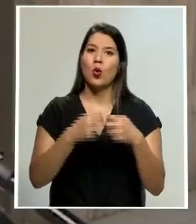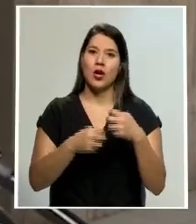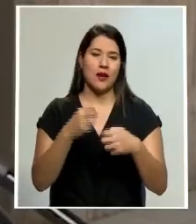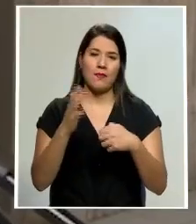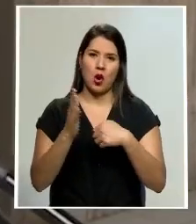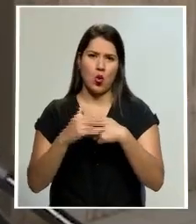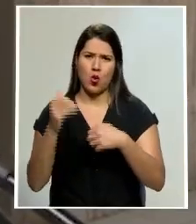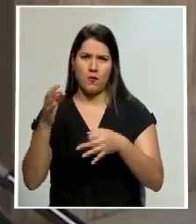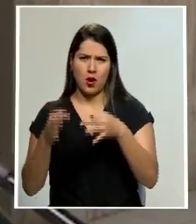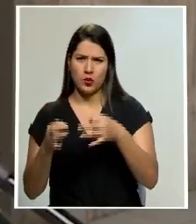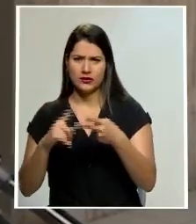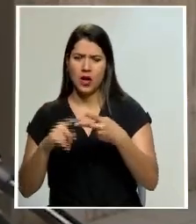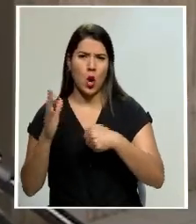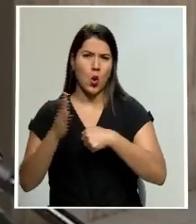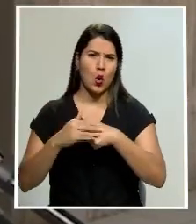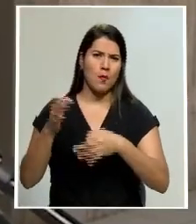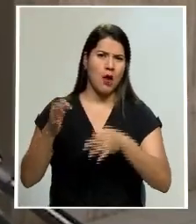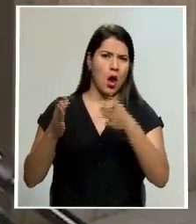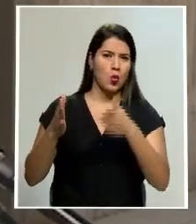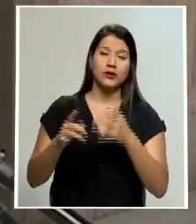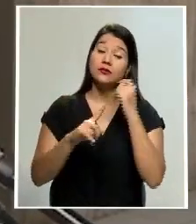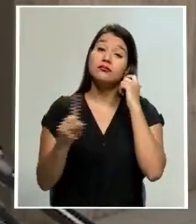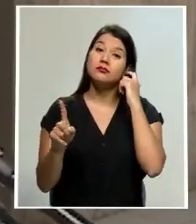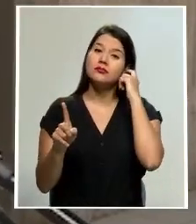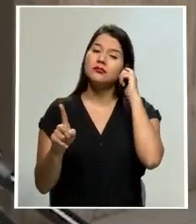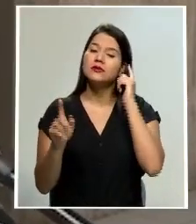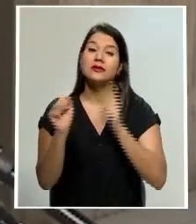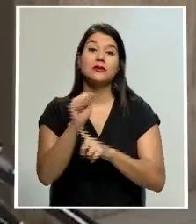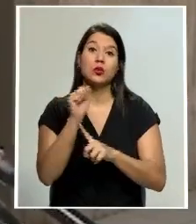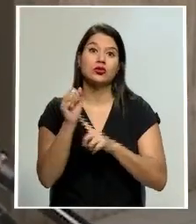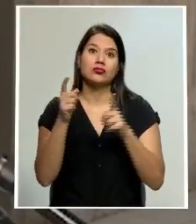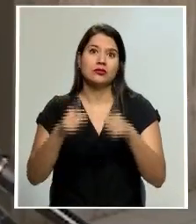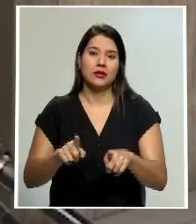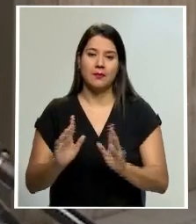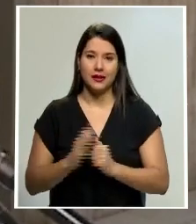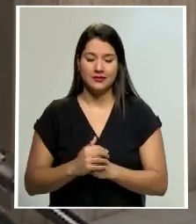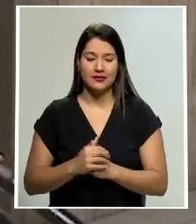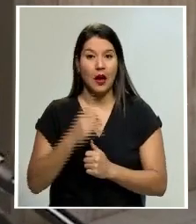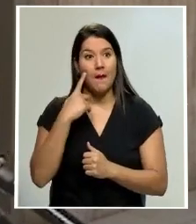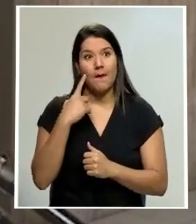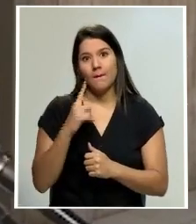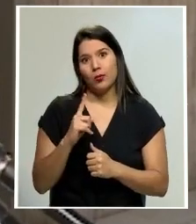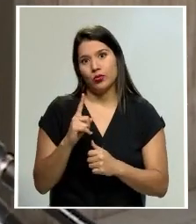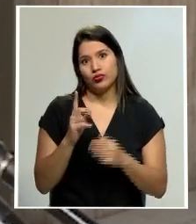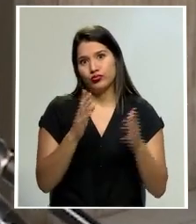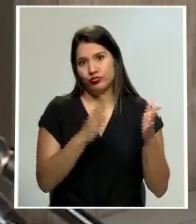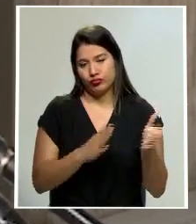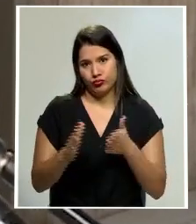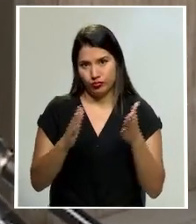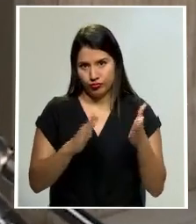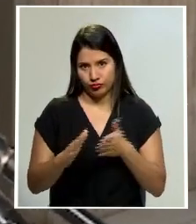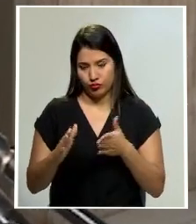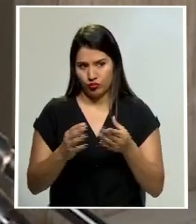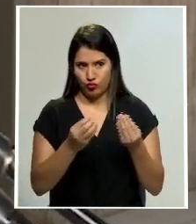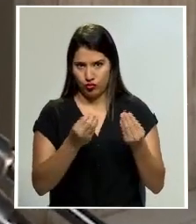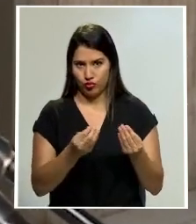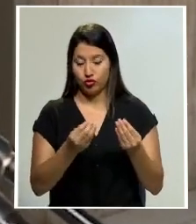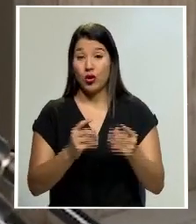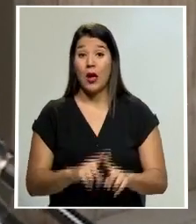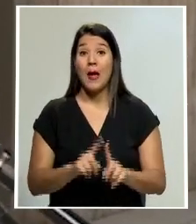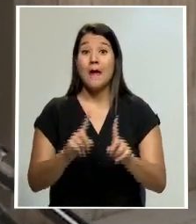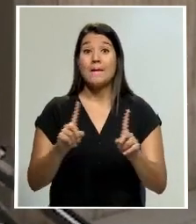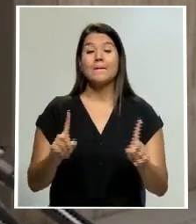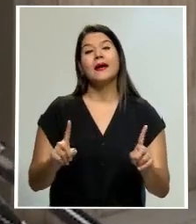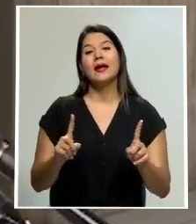juzgado ni a la señora jueza. Son imprevistos que suceden, propios de la logística, pero lógicamente inciden en que esta